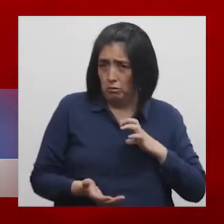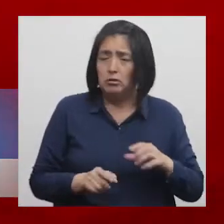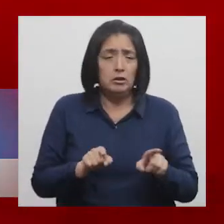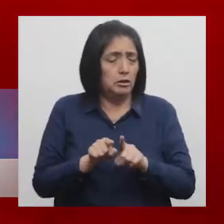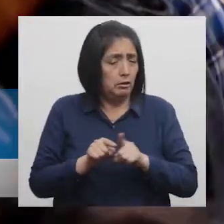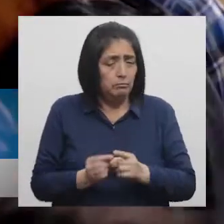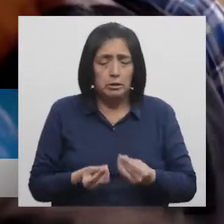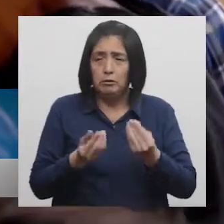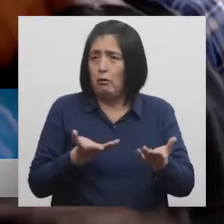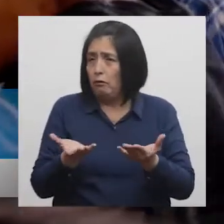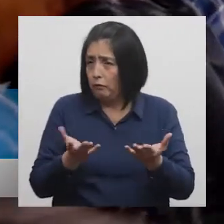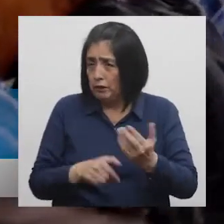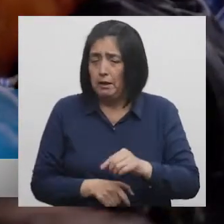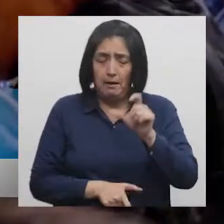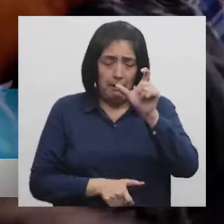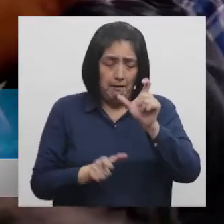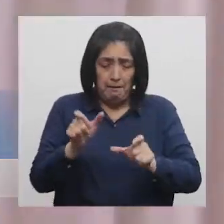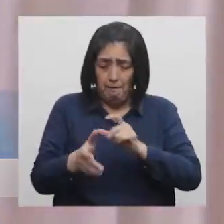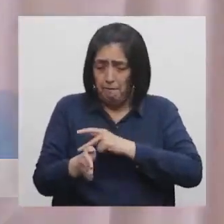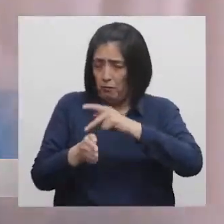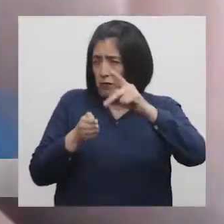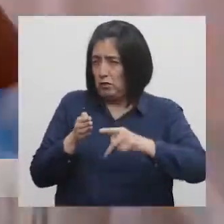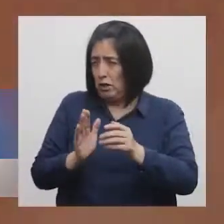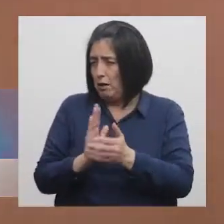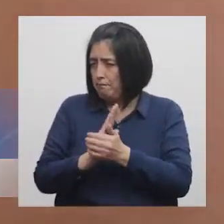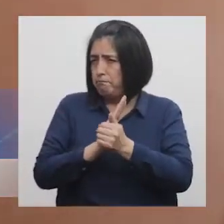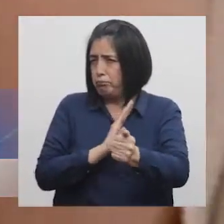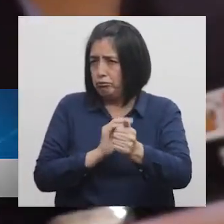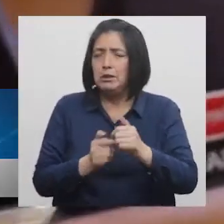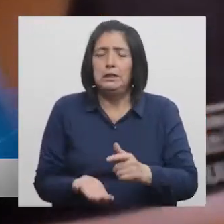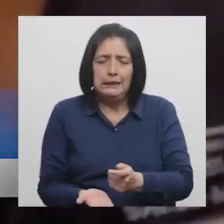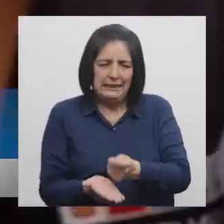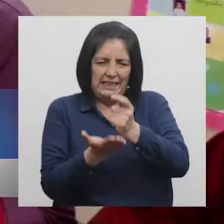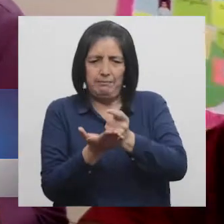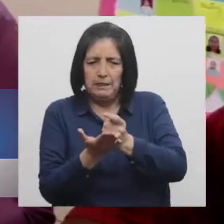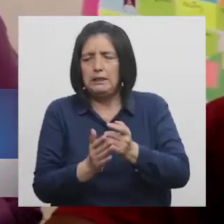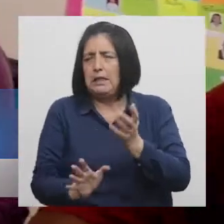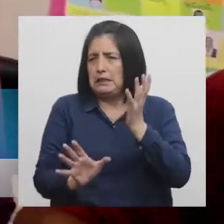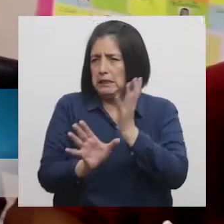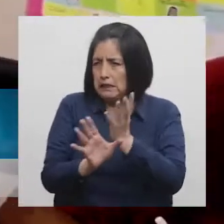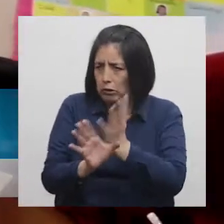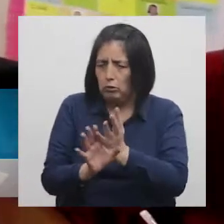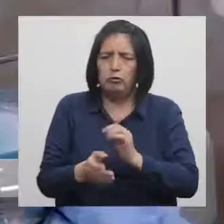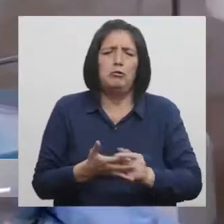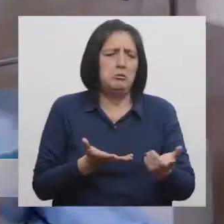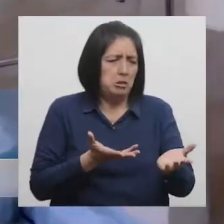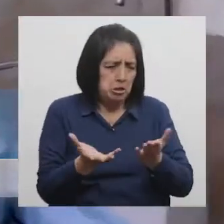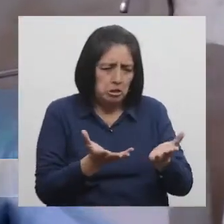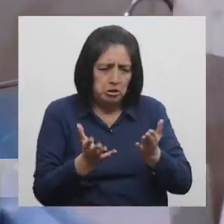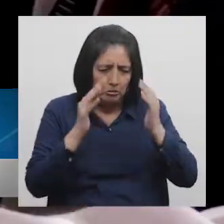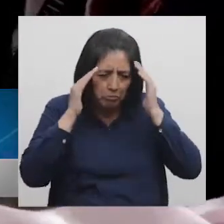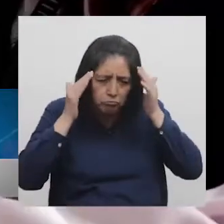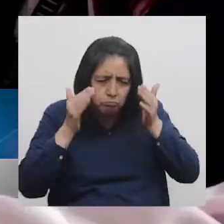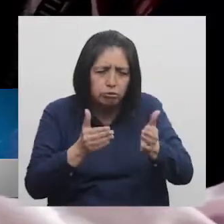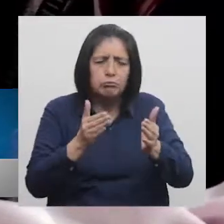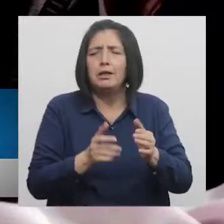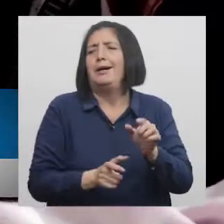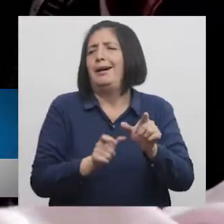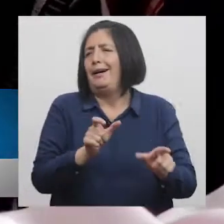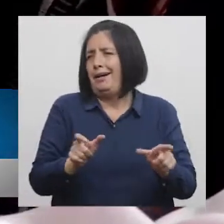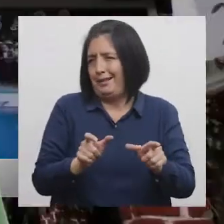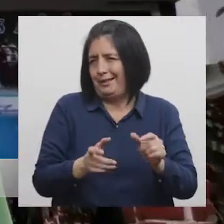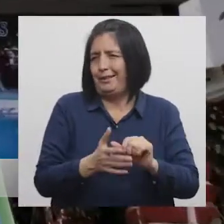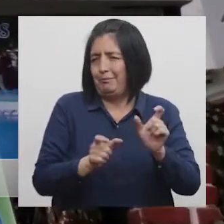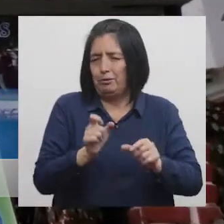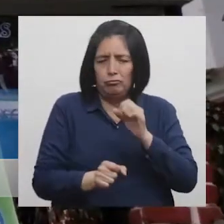que ofrecen personal médico especializado, terapistas y psicólogos para atender con eficiencia y dedicación a estos jóvenes